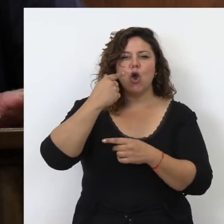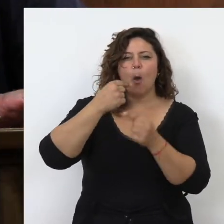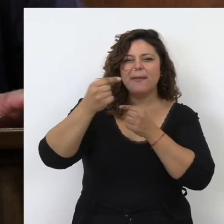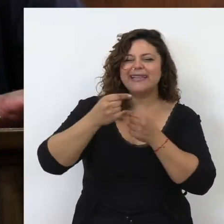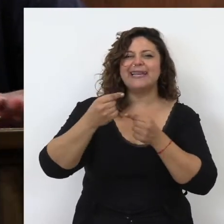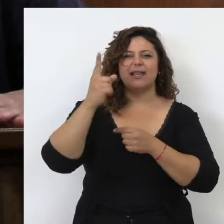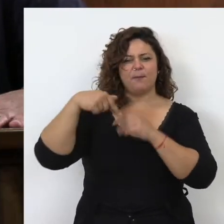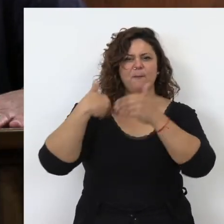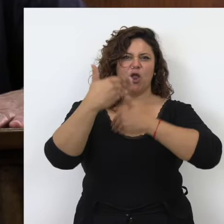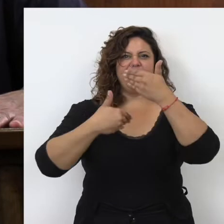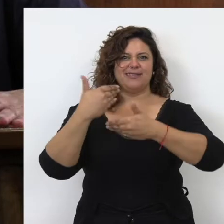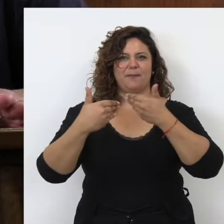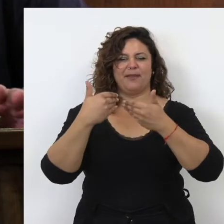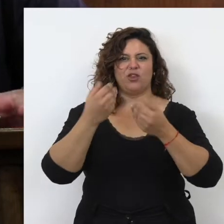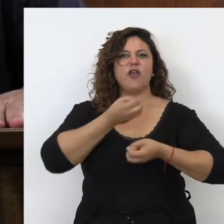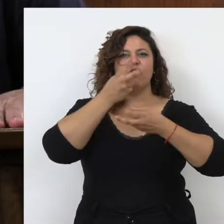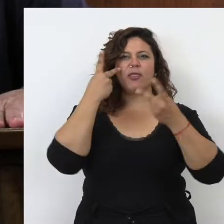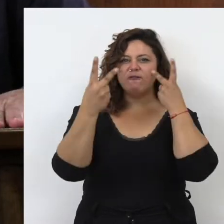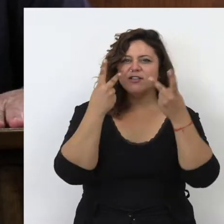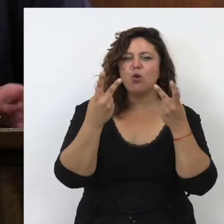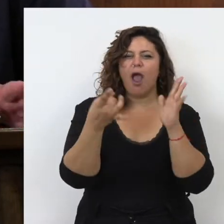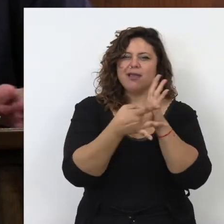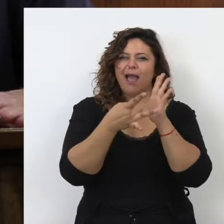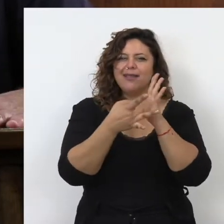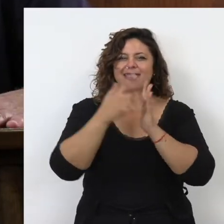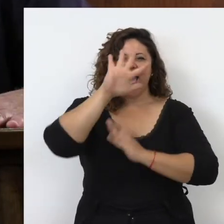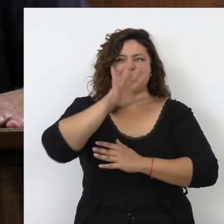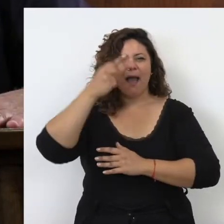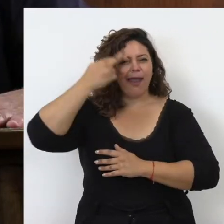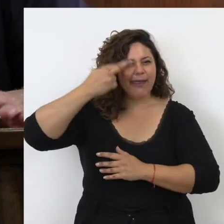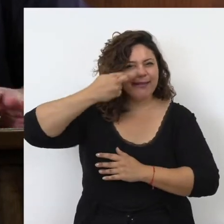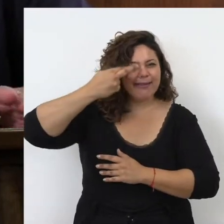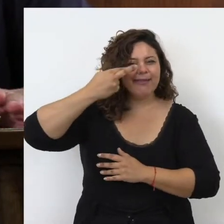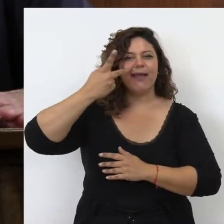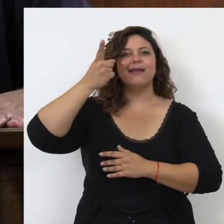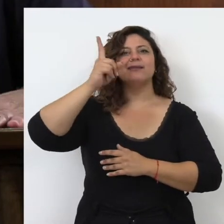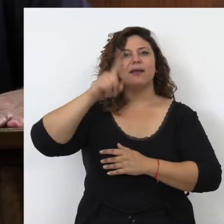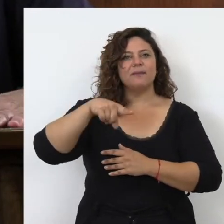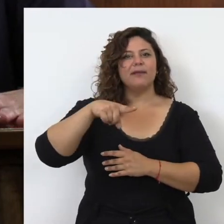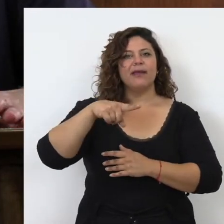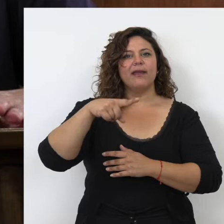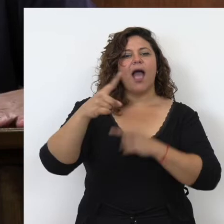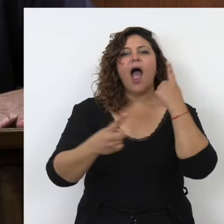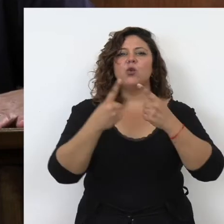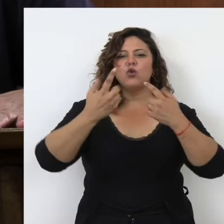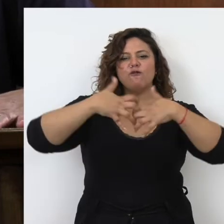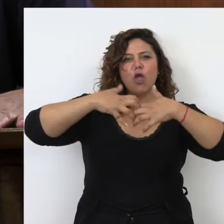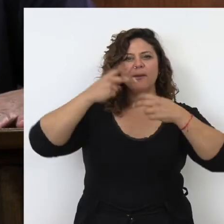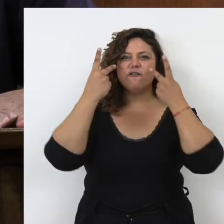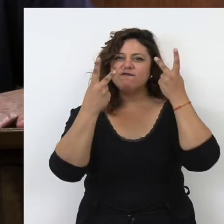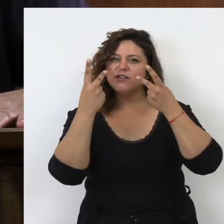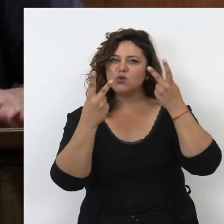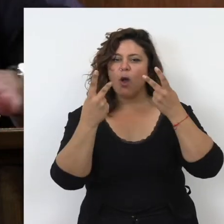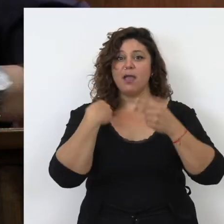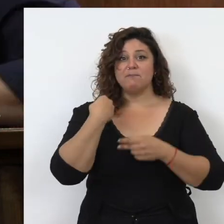procesamiento físico de la información visual, la calidad de imagen retiniana y la dependencia de determinadas funciones